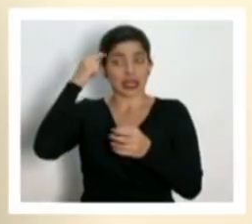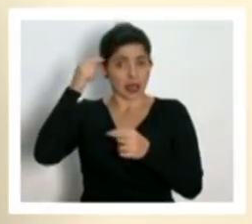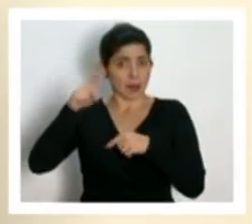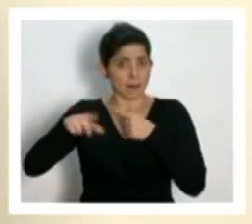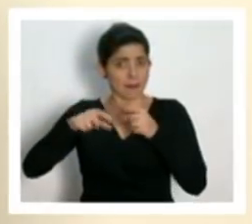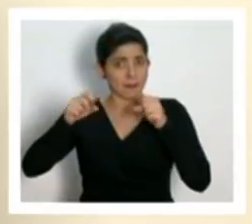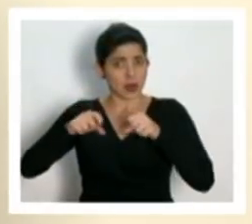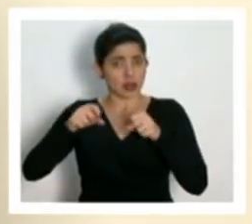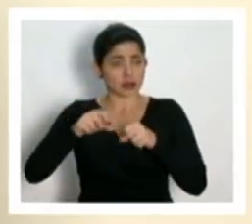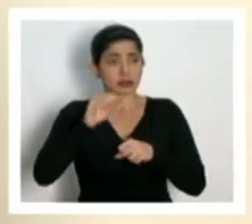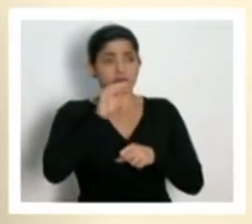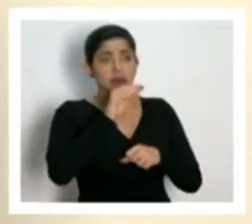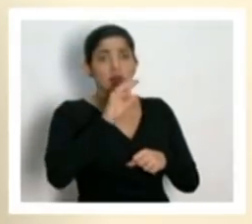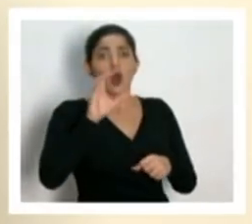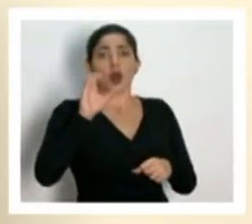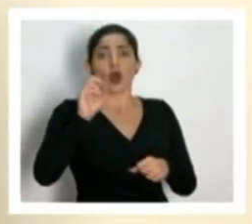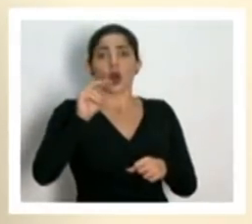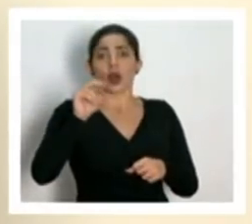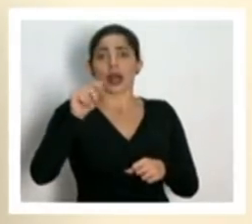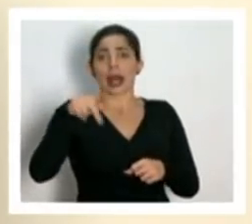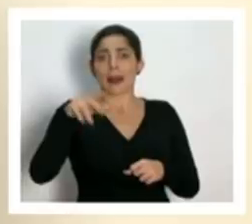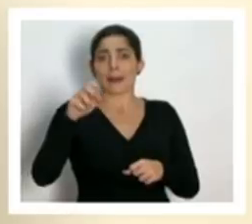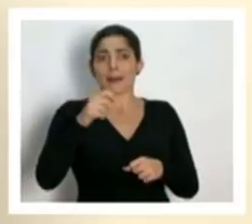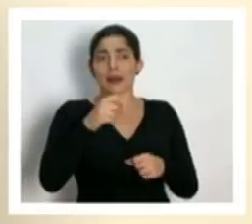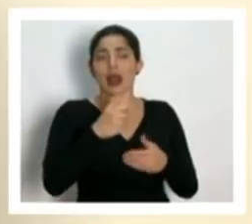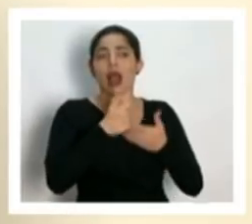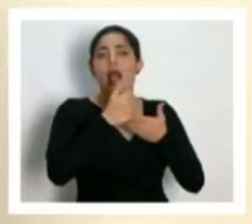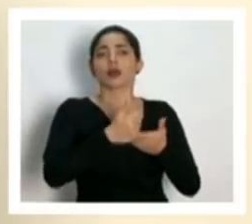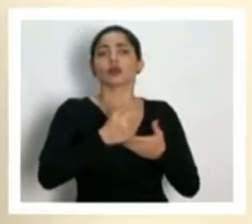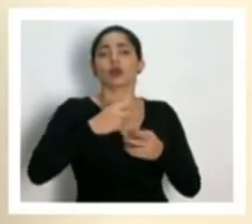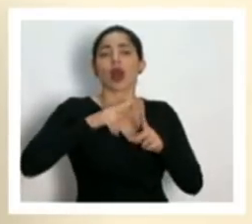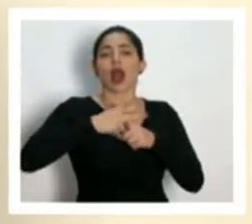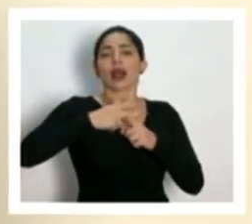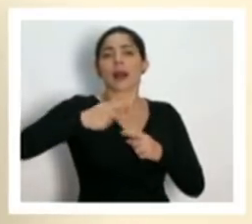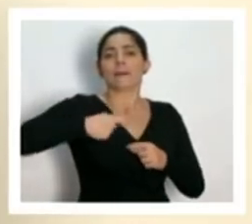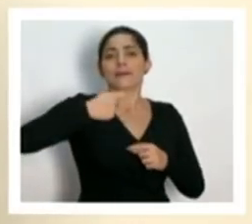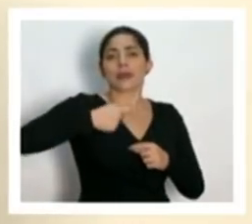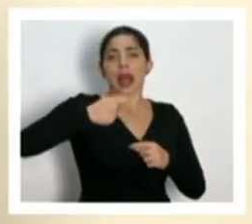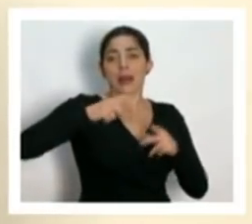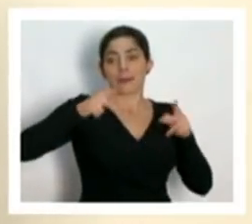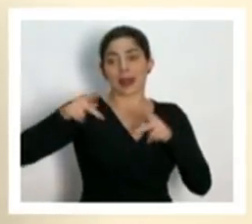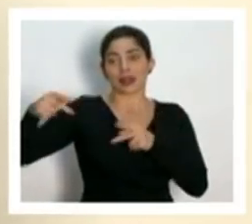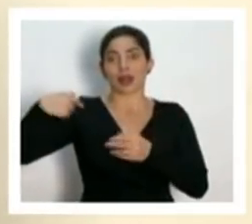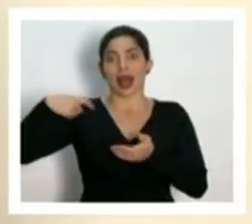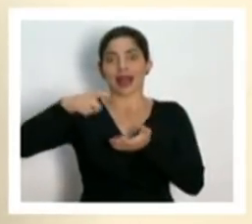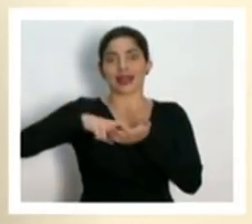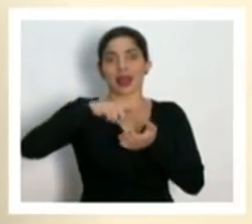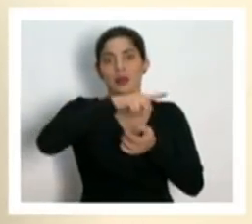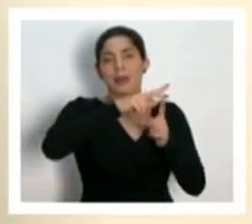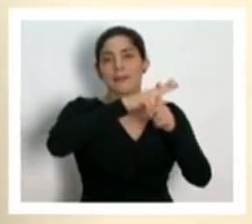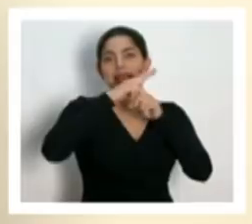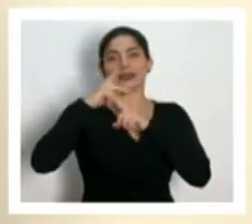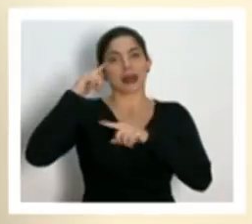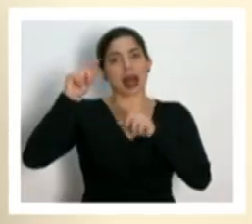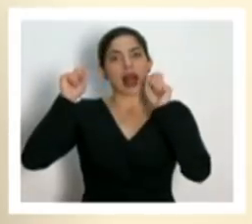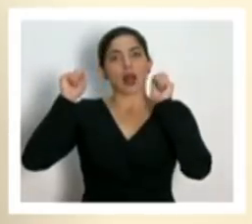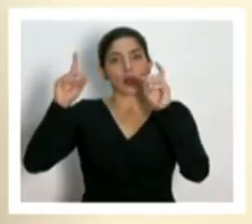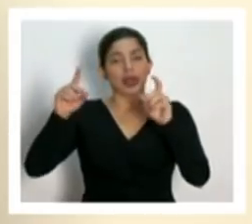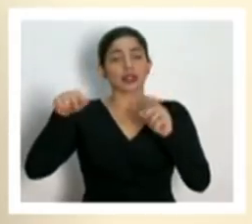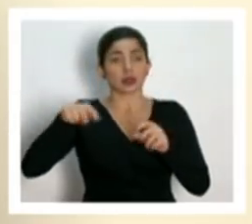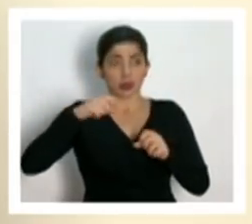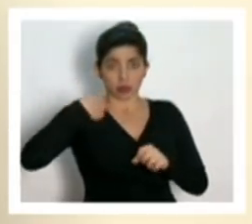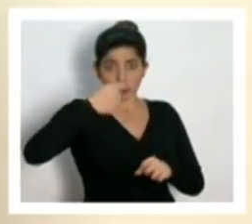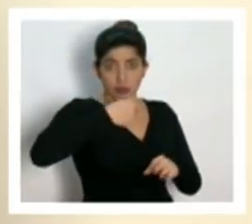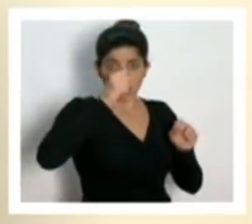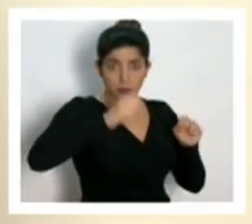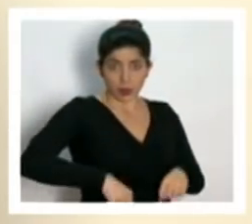instar a CONAPE a brindar alguna facilidad de pago a quienes tienen deudas con la institución que son los préstamos para la educación y sean